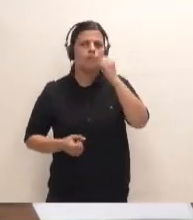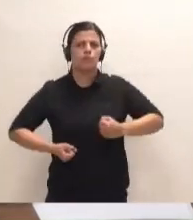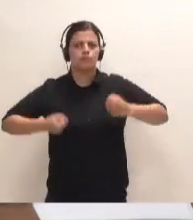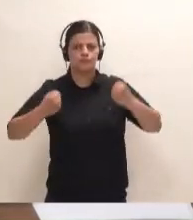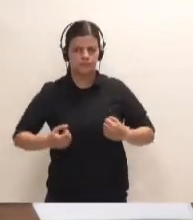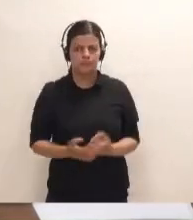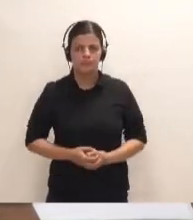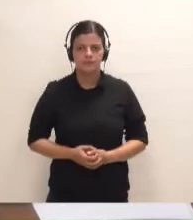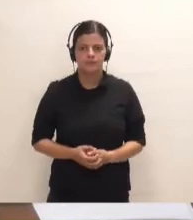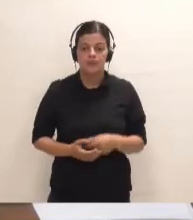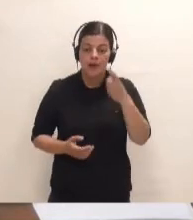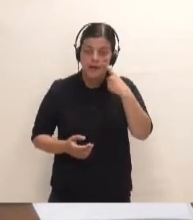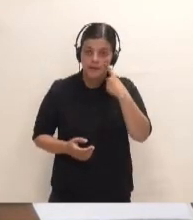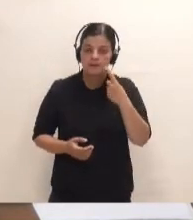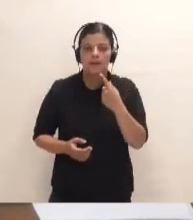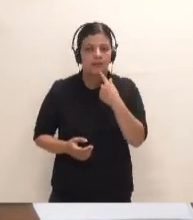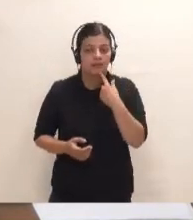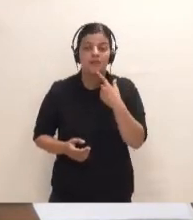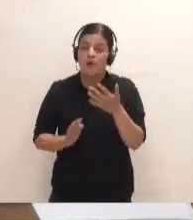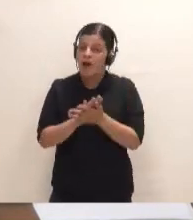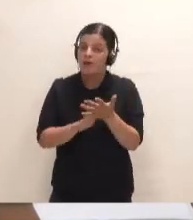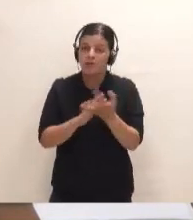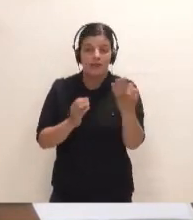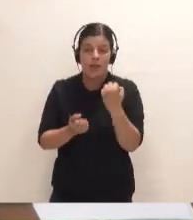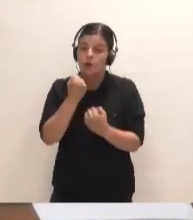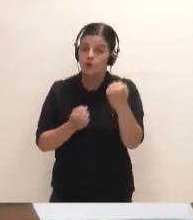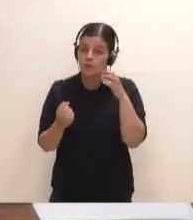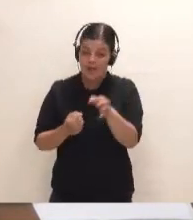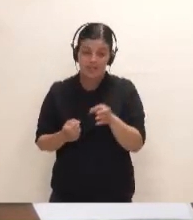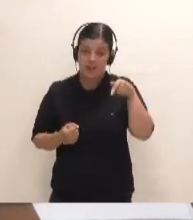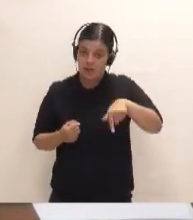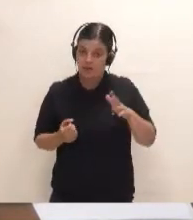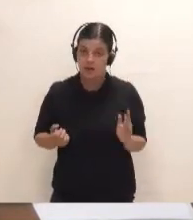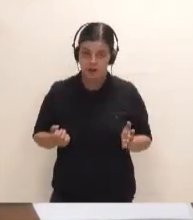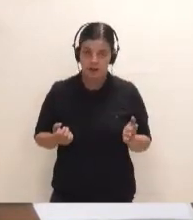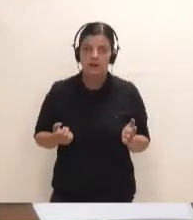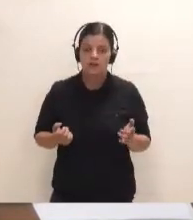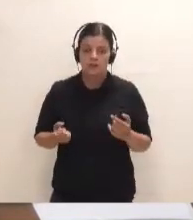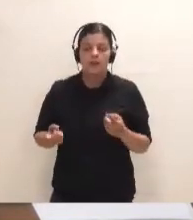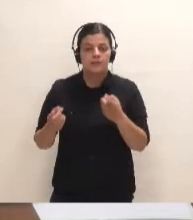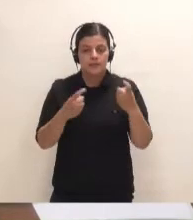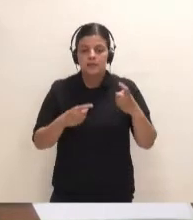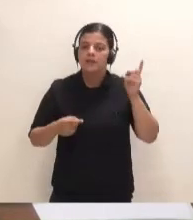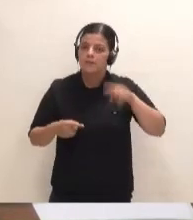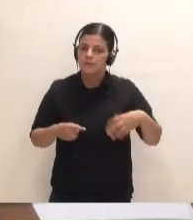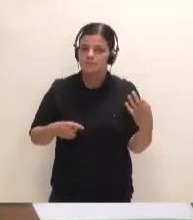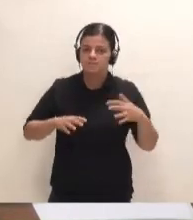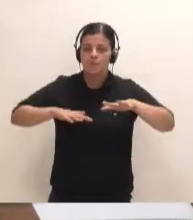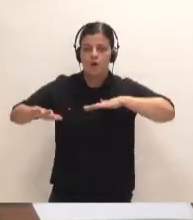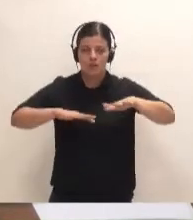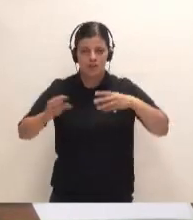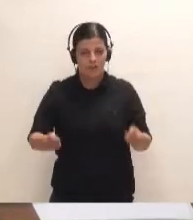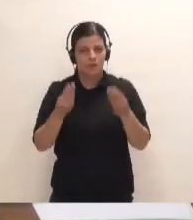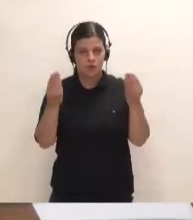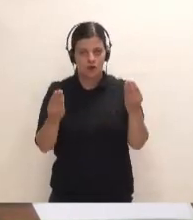posición y decidamos que estamos hablando de la economía de esta isla, que necesita la movilidad y mejorar la